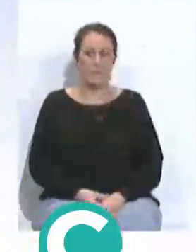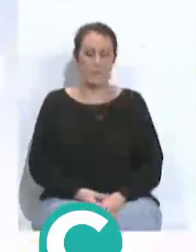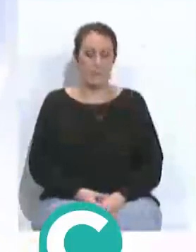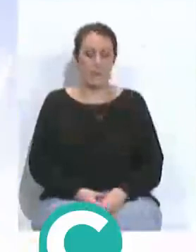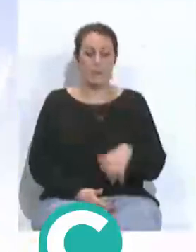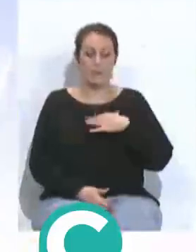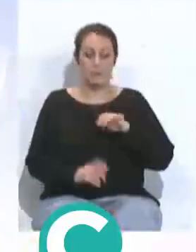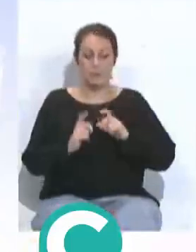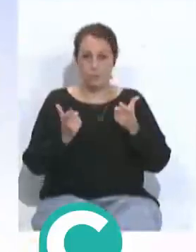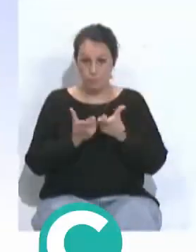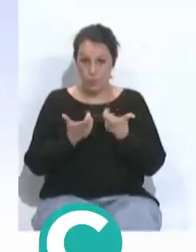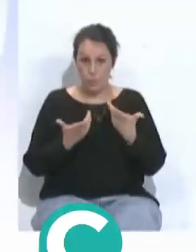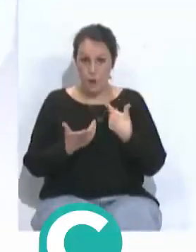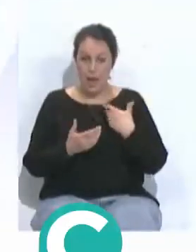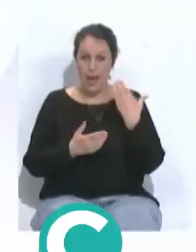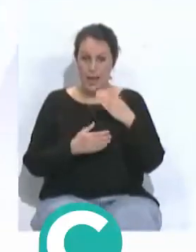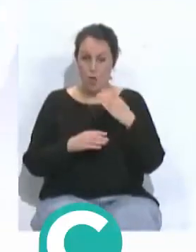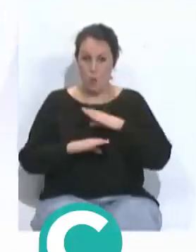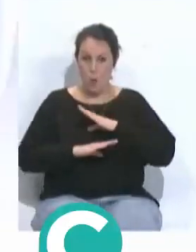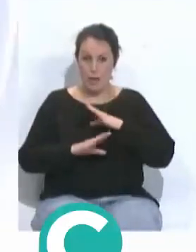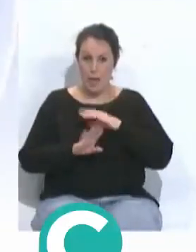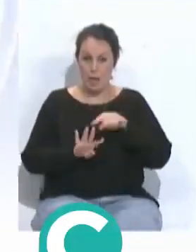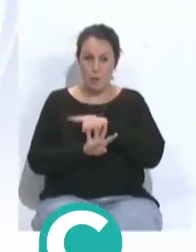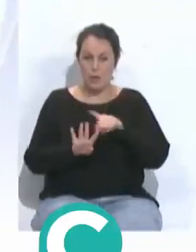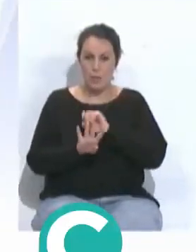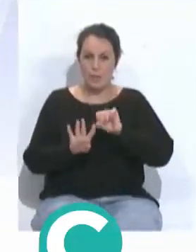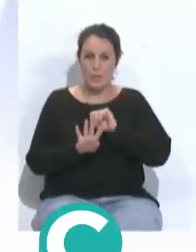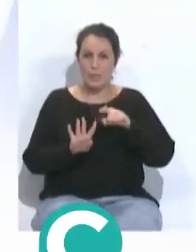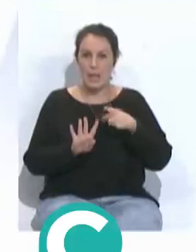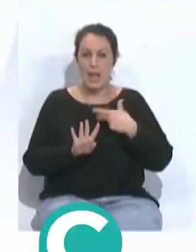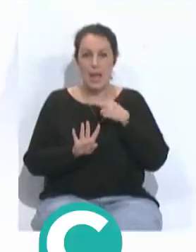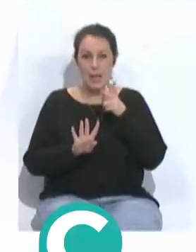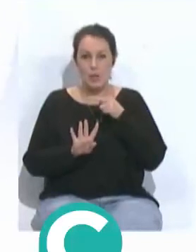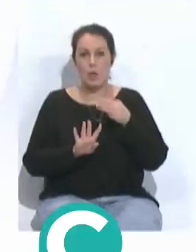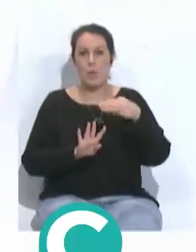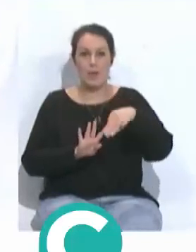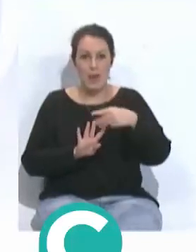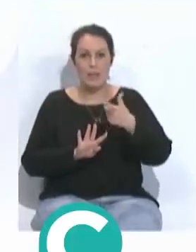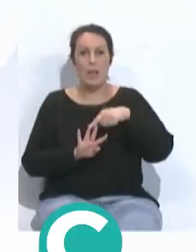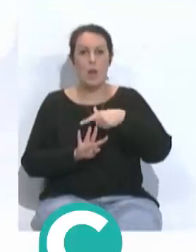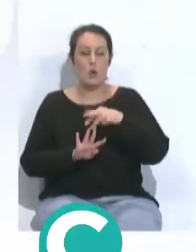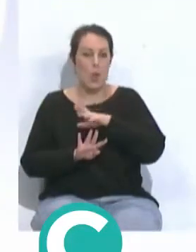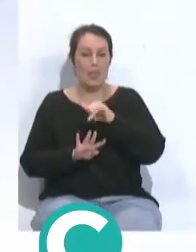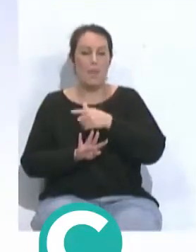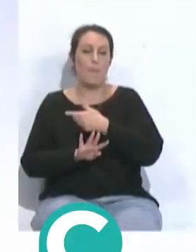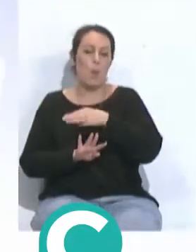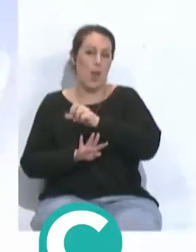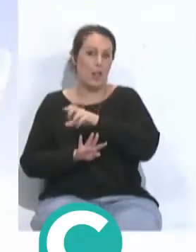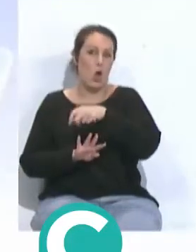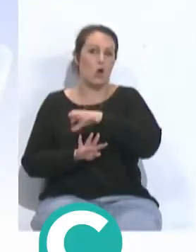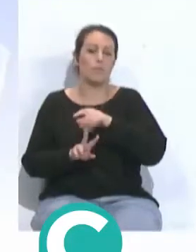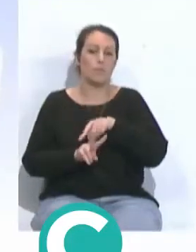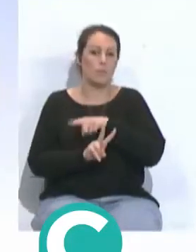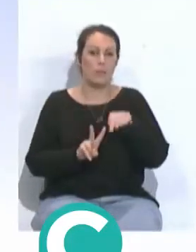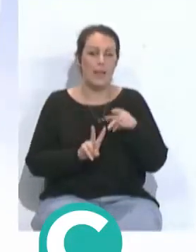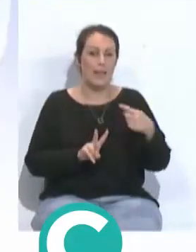posible once de Pelegrini con Claudio Bravo en portería línea de cuatro en defensa para Héctor Bellerín Mar Bartra Víctor Ruiz y Álex Moreno doble pivote